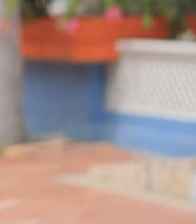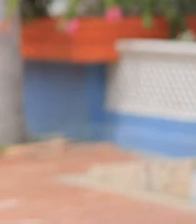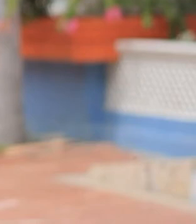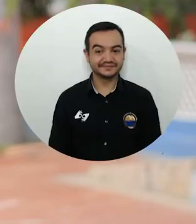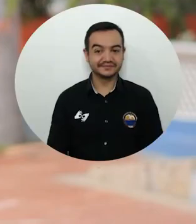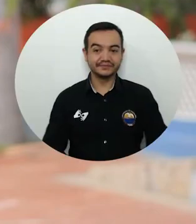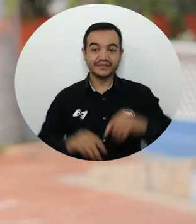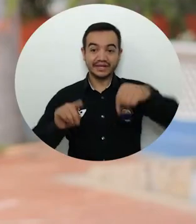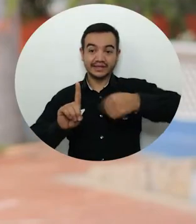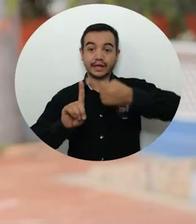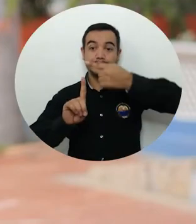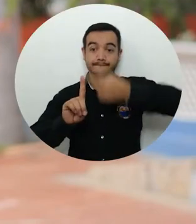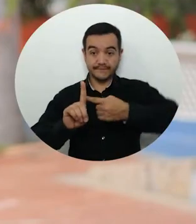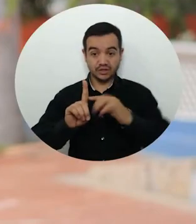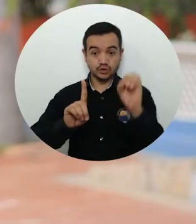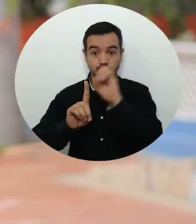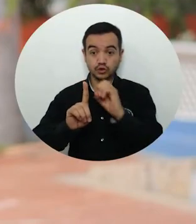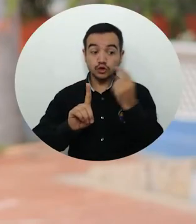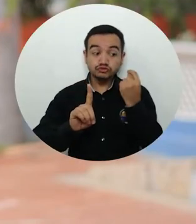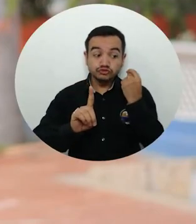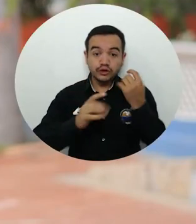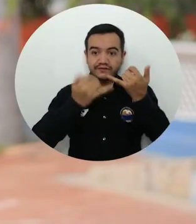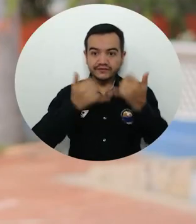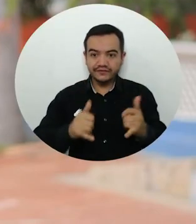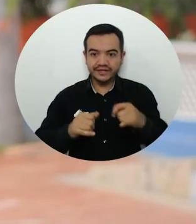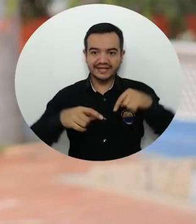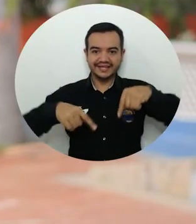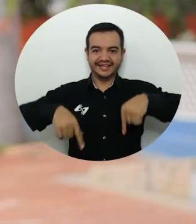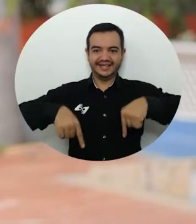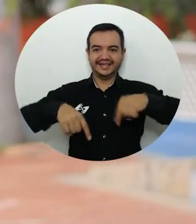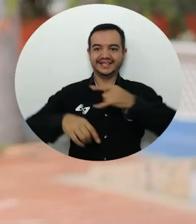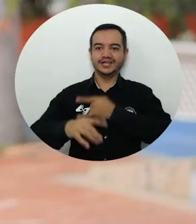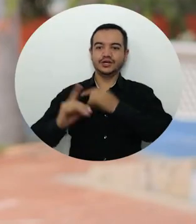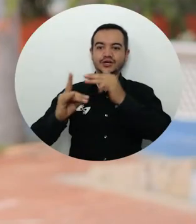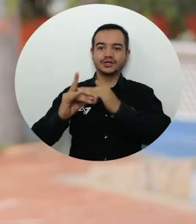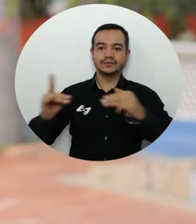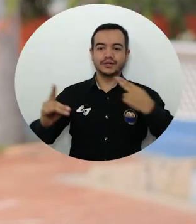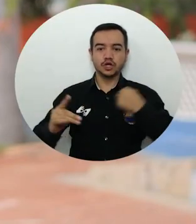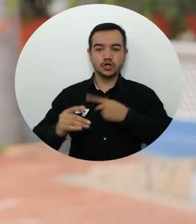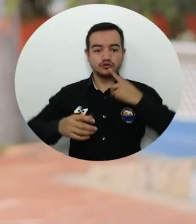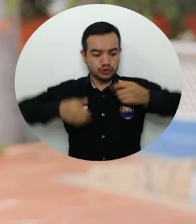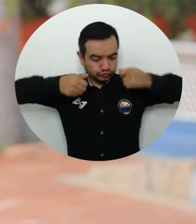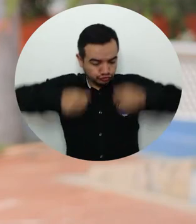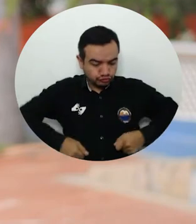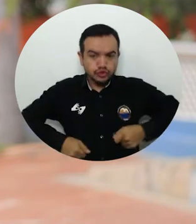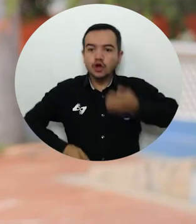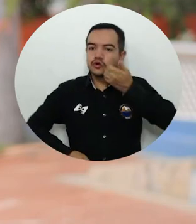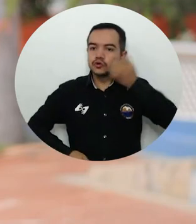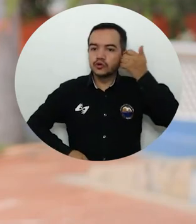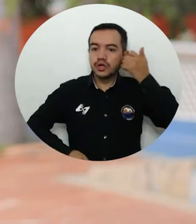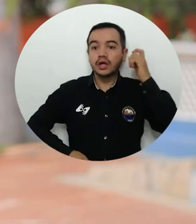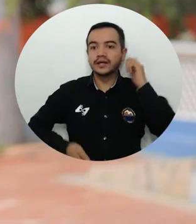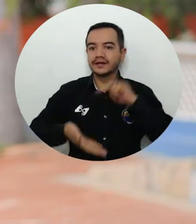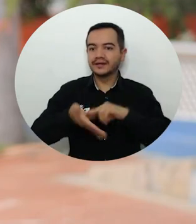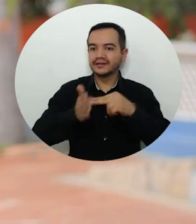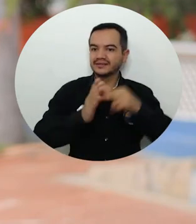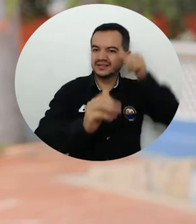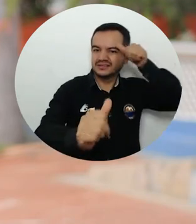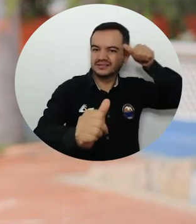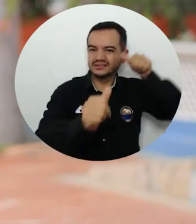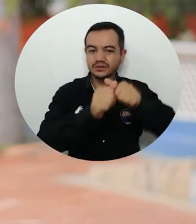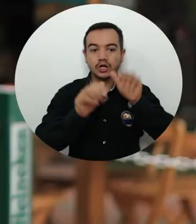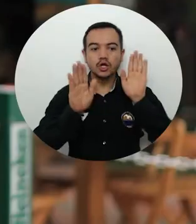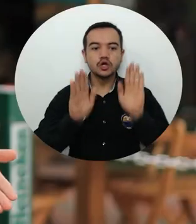Durante el mes de octubre que acaba de culminar, la familia Unimagdalena estuvo en modo rosa en conmemoración de la lucha contra el